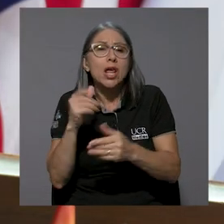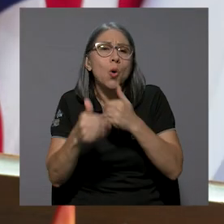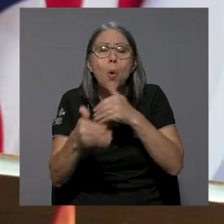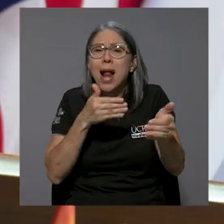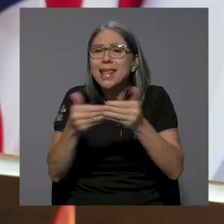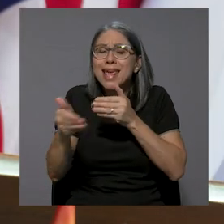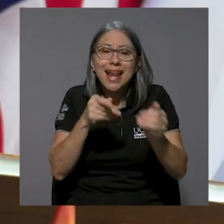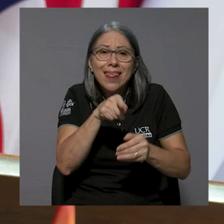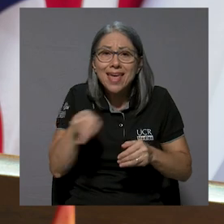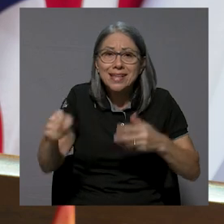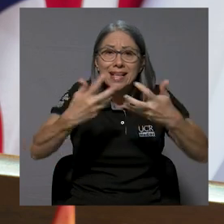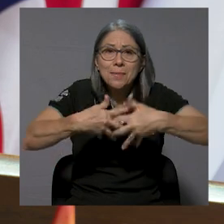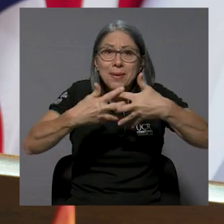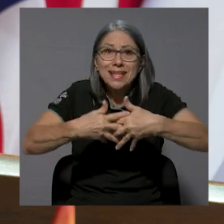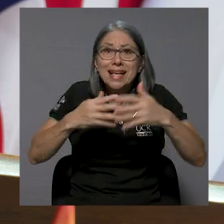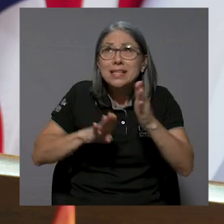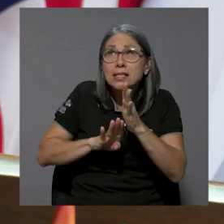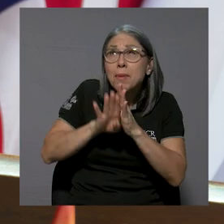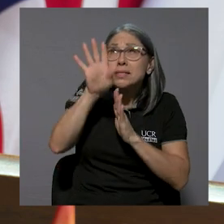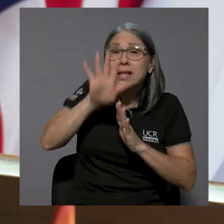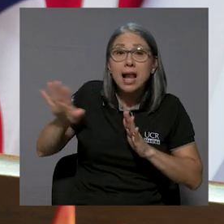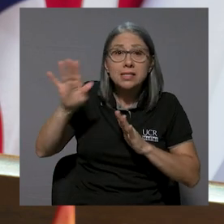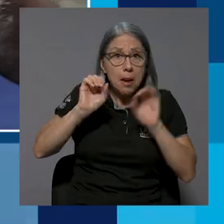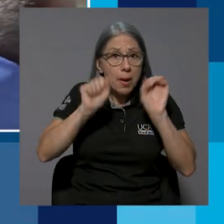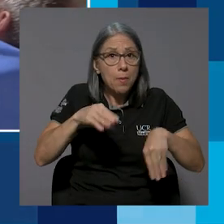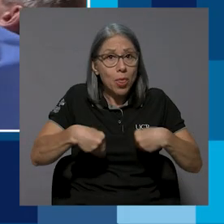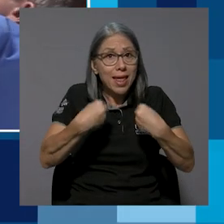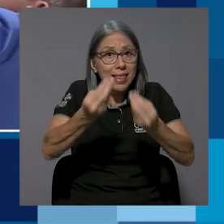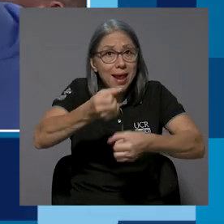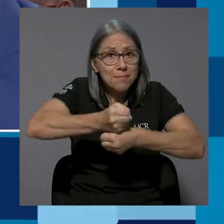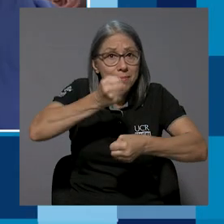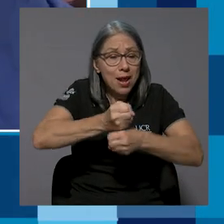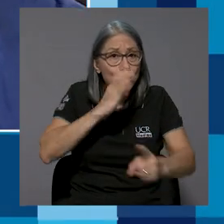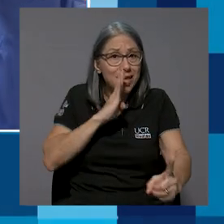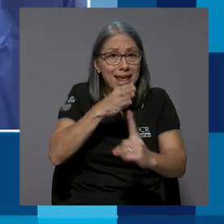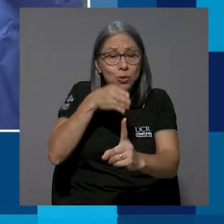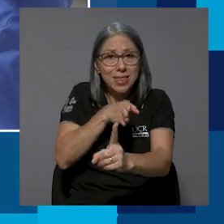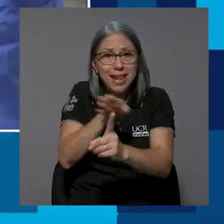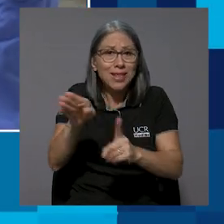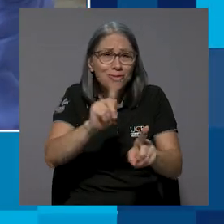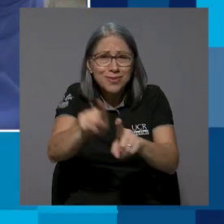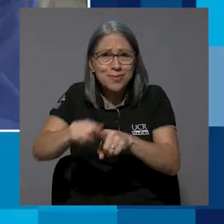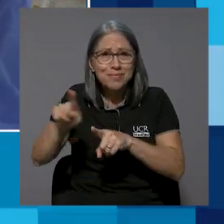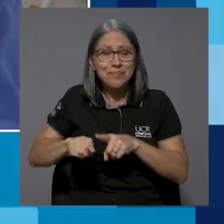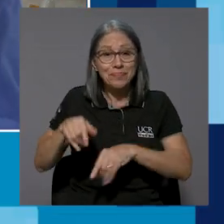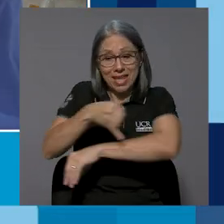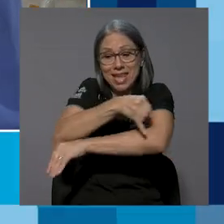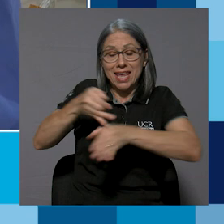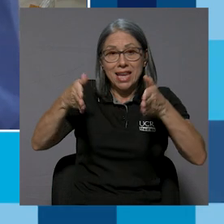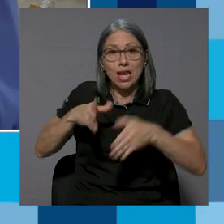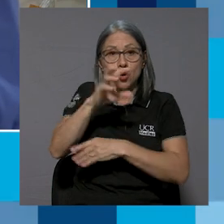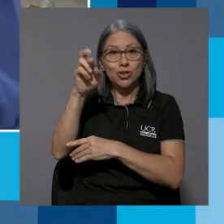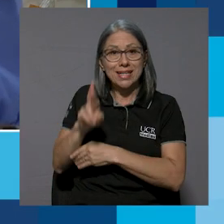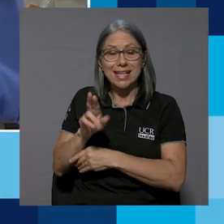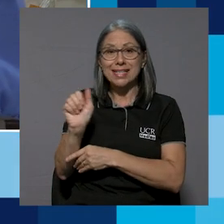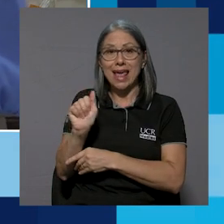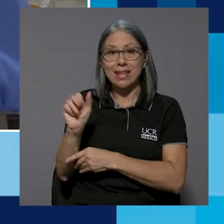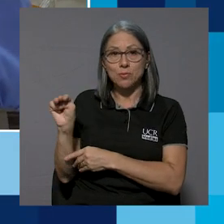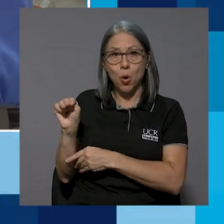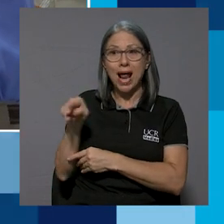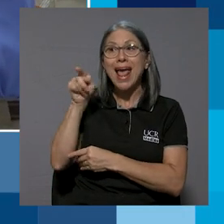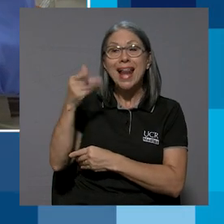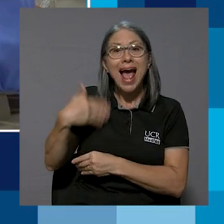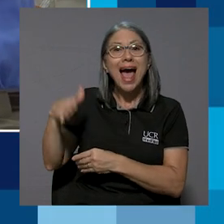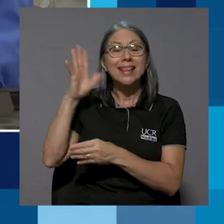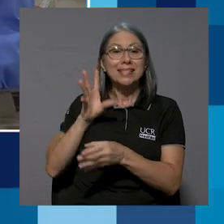espaciales para poder generar empleo, tanto de forma directa como indirecta? El ingeniero costarricense Andrés